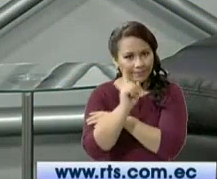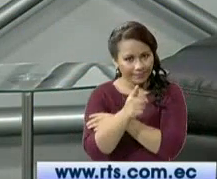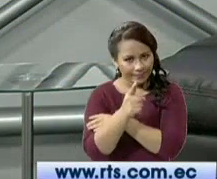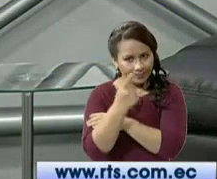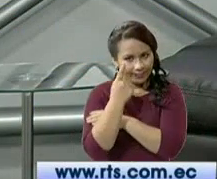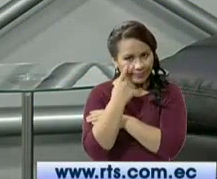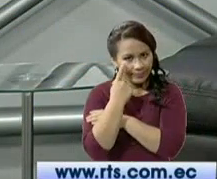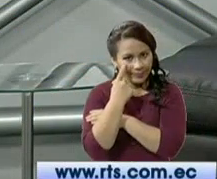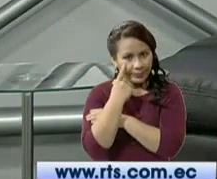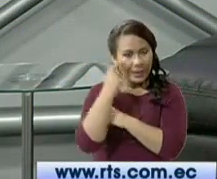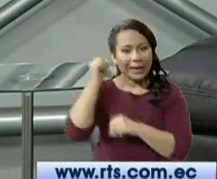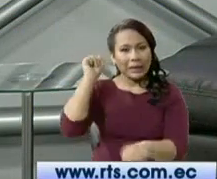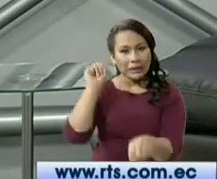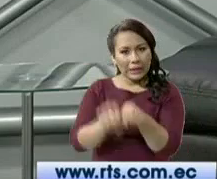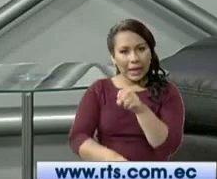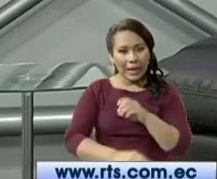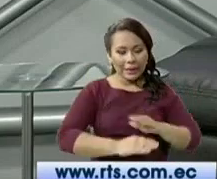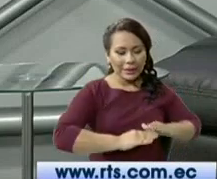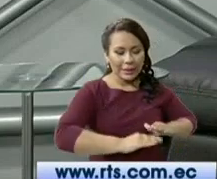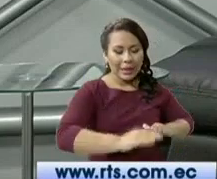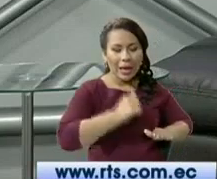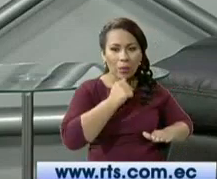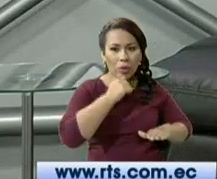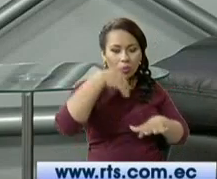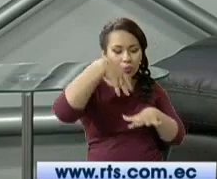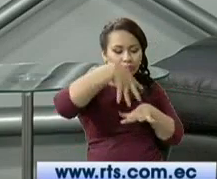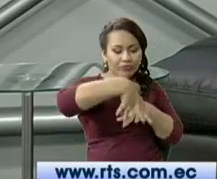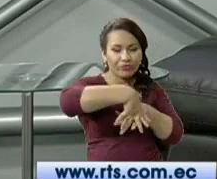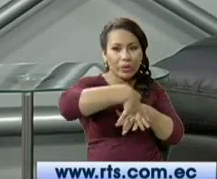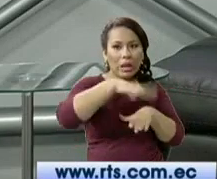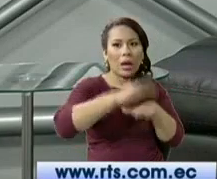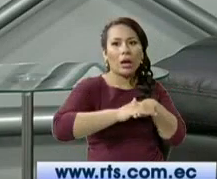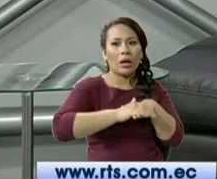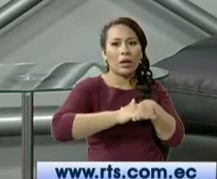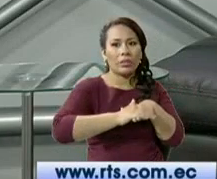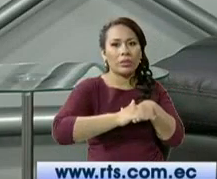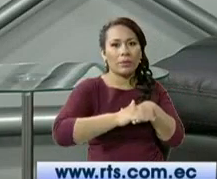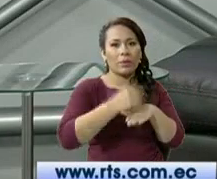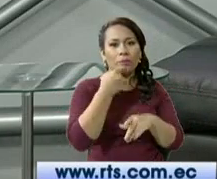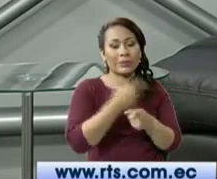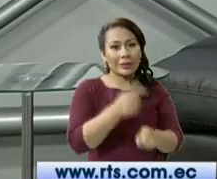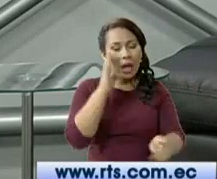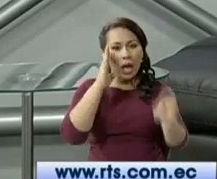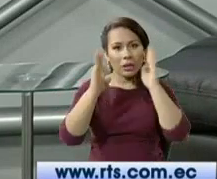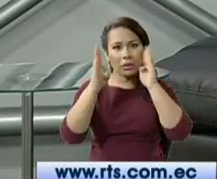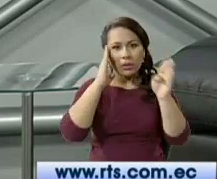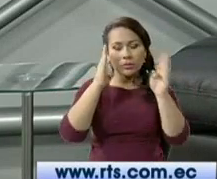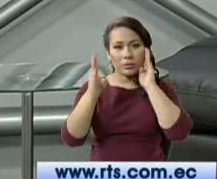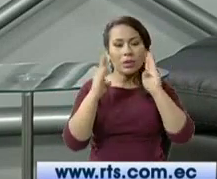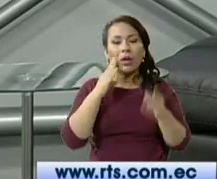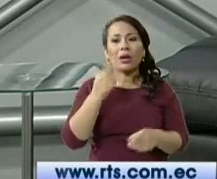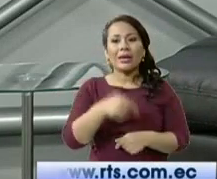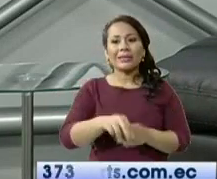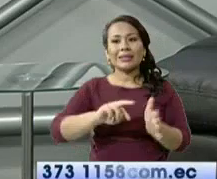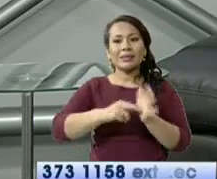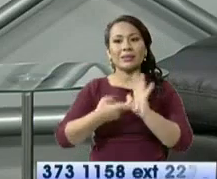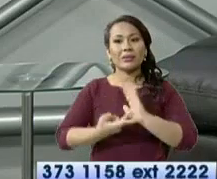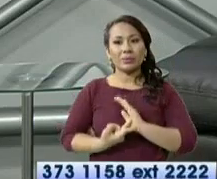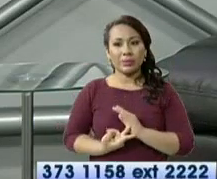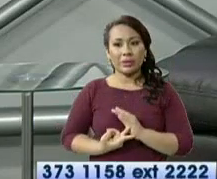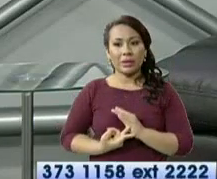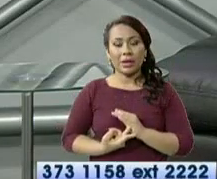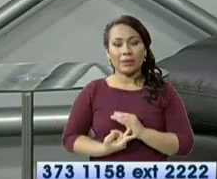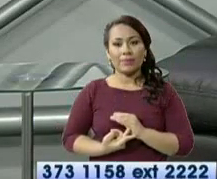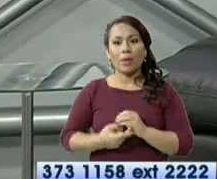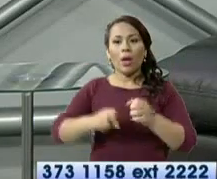ocasionan el taponamiento de las alcantarillas y zanjas. Y eso, pongan mucha atención, eso constituye uno de los